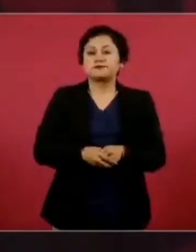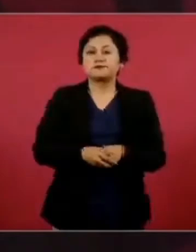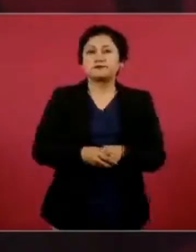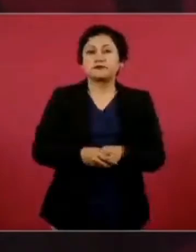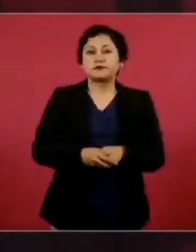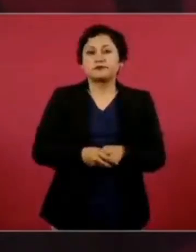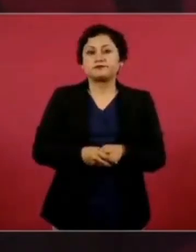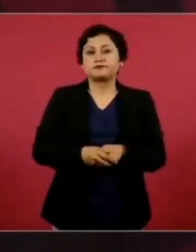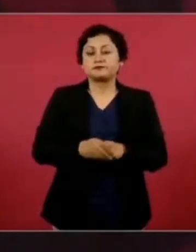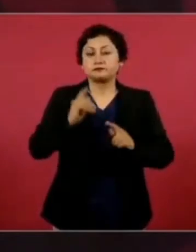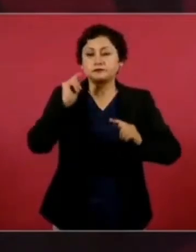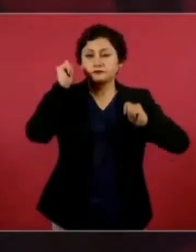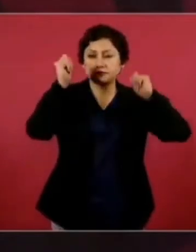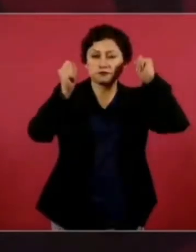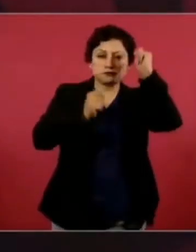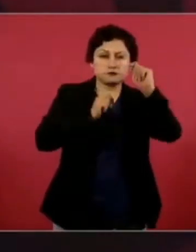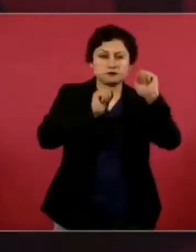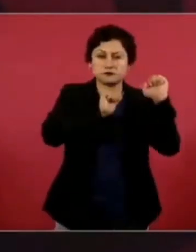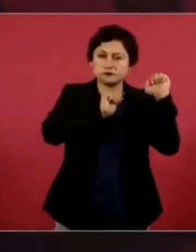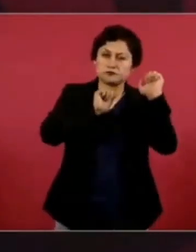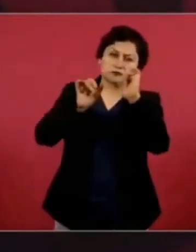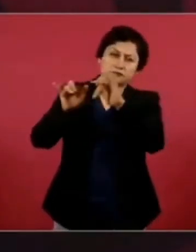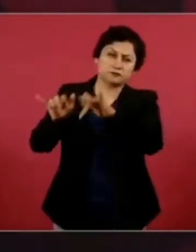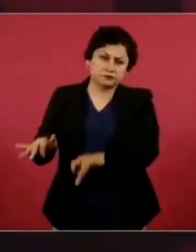cerca de 300 aviones